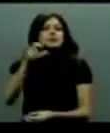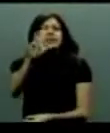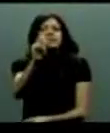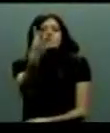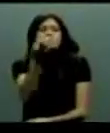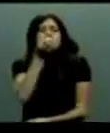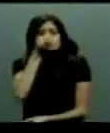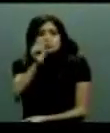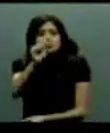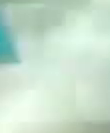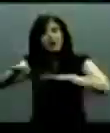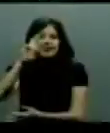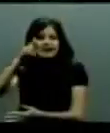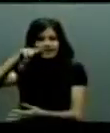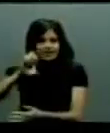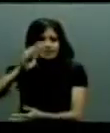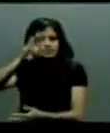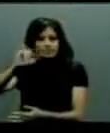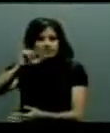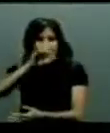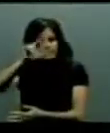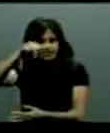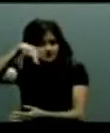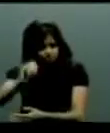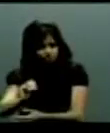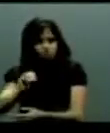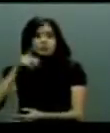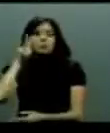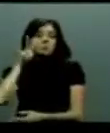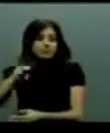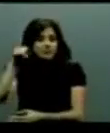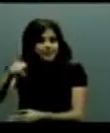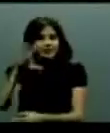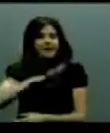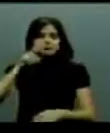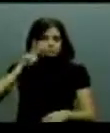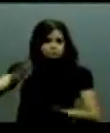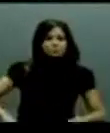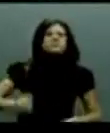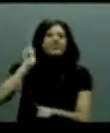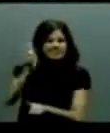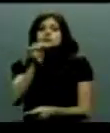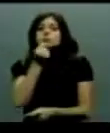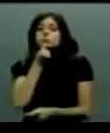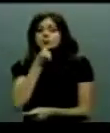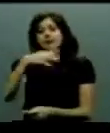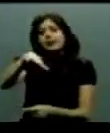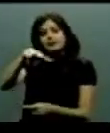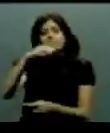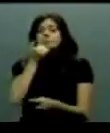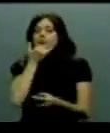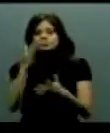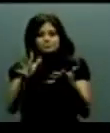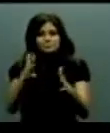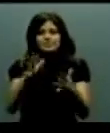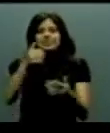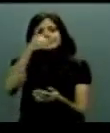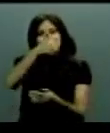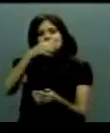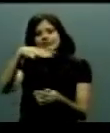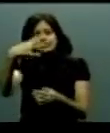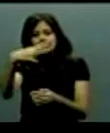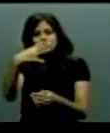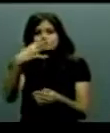pesos. Sobre este mismo tema, Beatriz Paredes, la candidata del PRI, sacó a colación al señor de las Ligas, al señor René